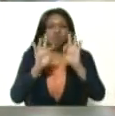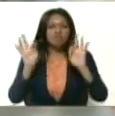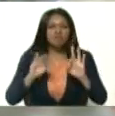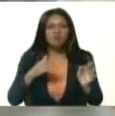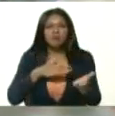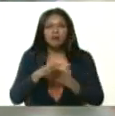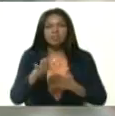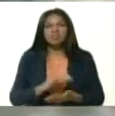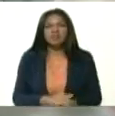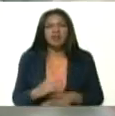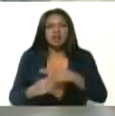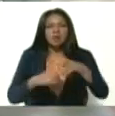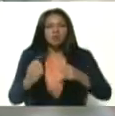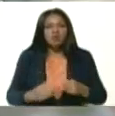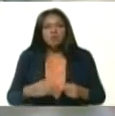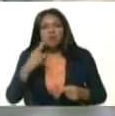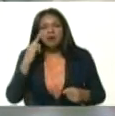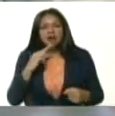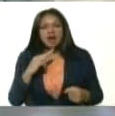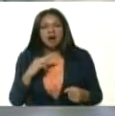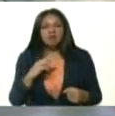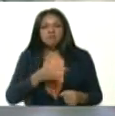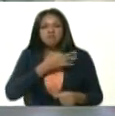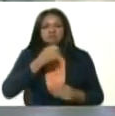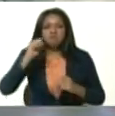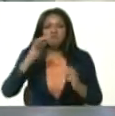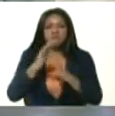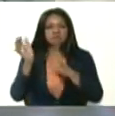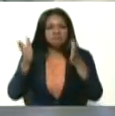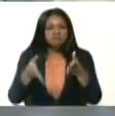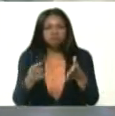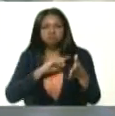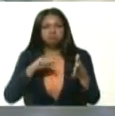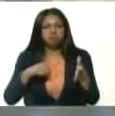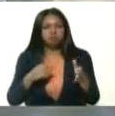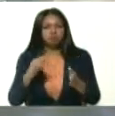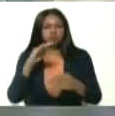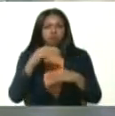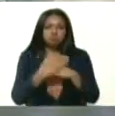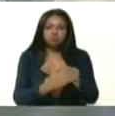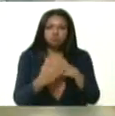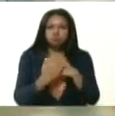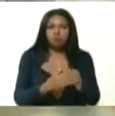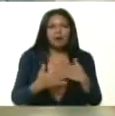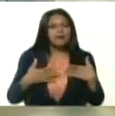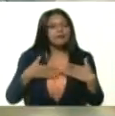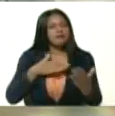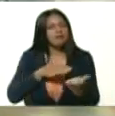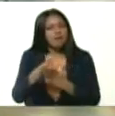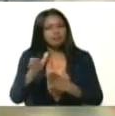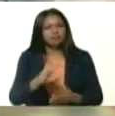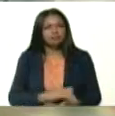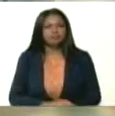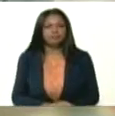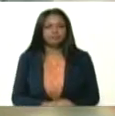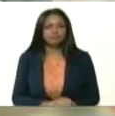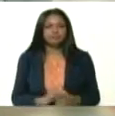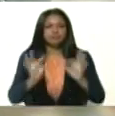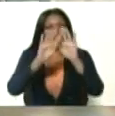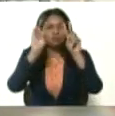bolivariana, socialista y cristiana, cura de manera gratuita. Ahí están los dos modelos. El modelo de Cristo